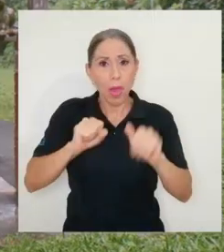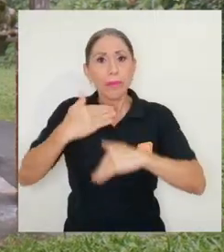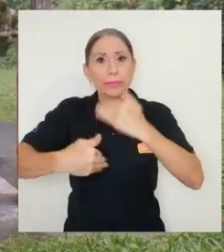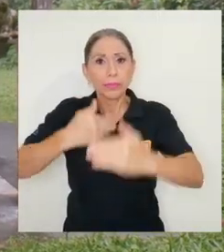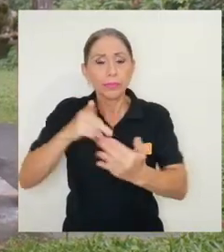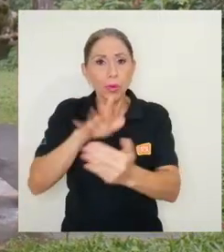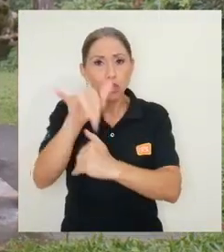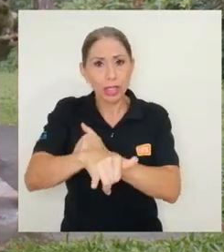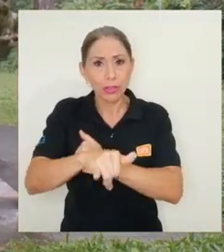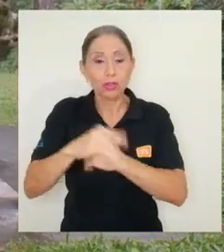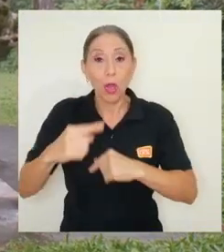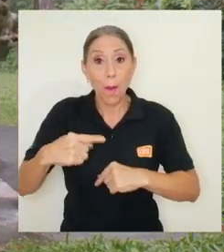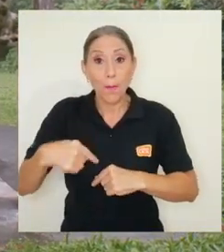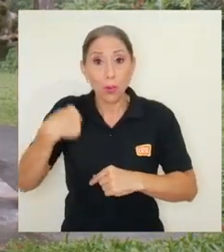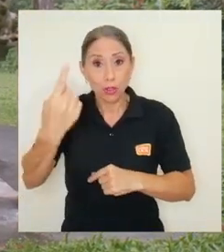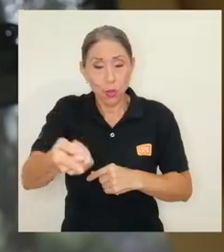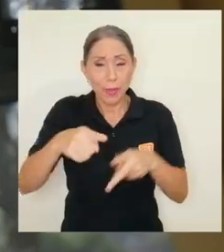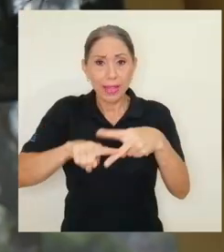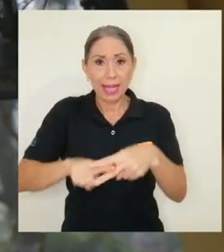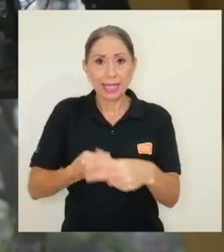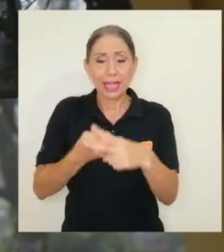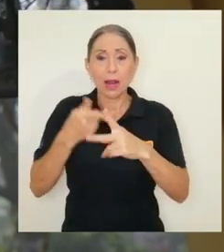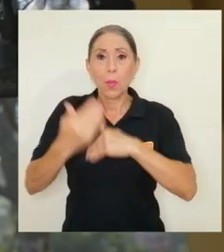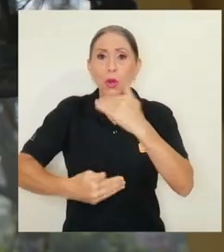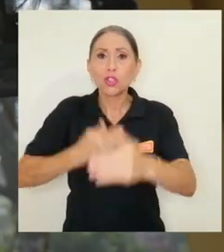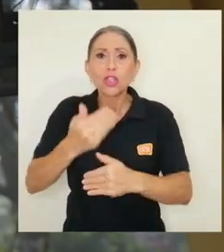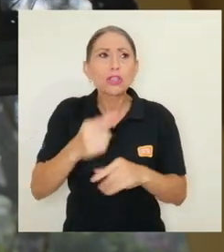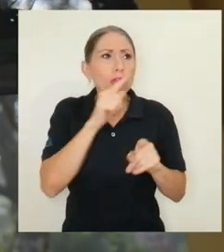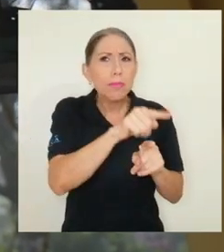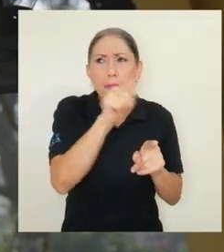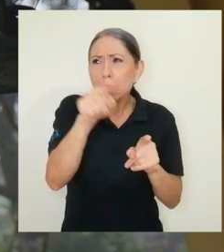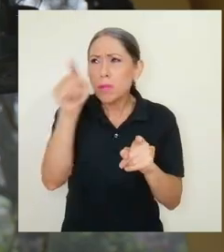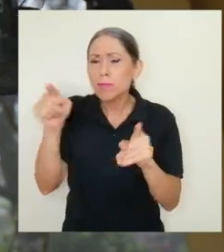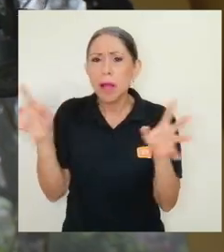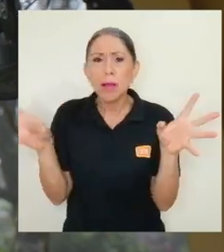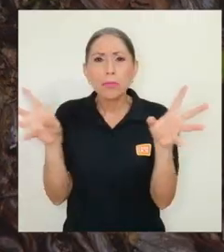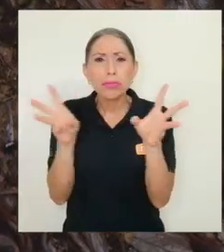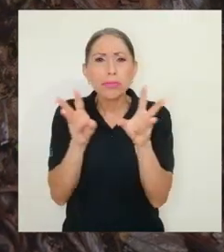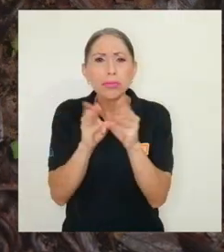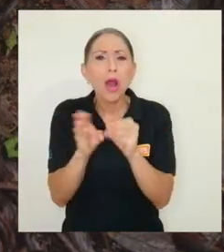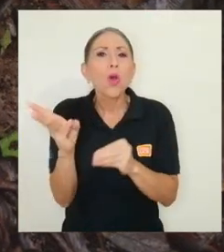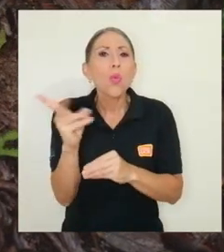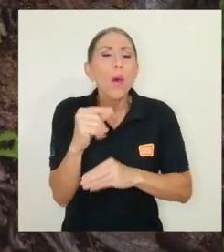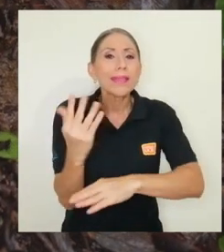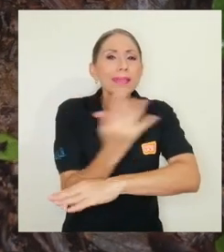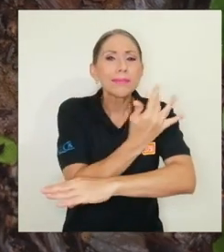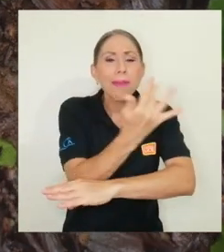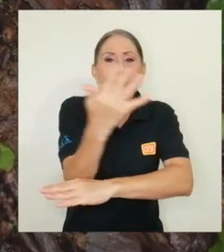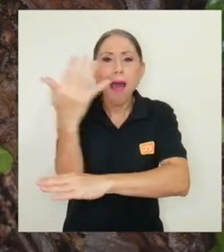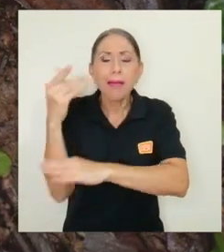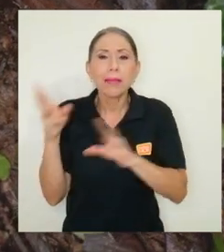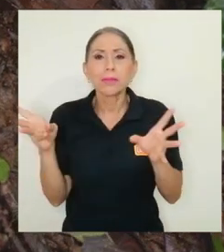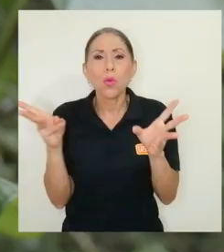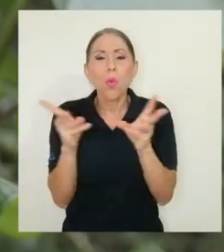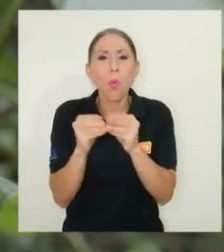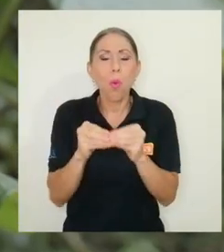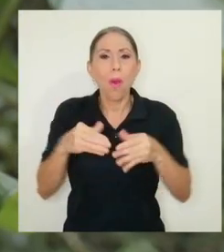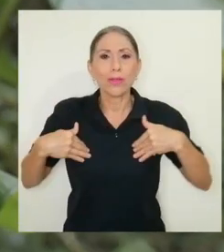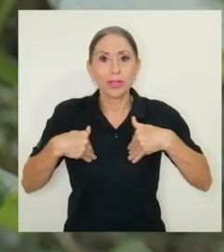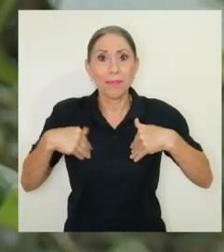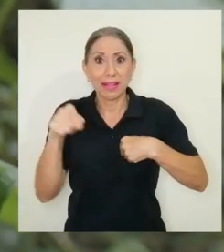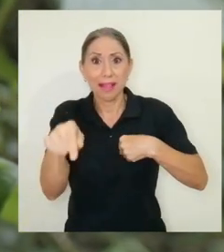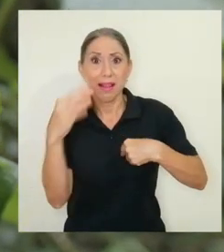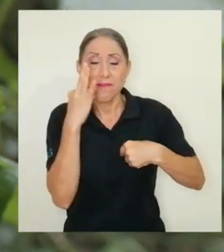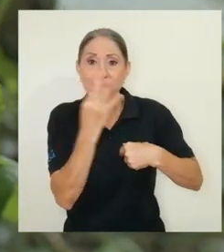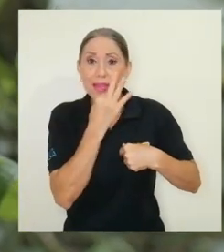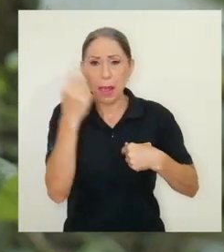proyectos posteriormente se iniciará un proceso de inventario para contabilizar las especies de plantas y animales que hay en la finca con el